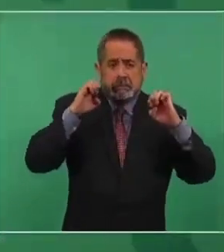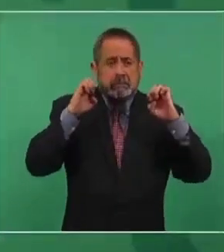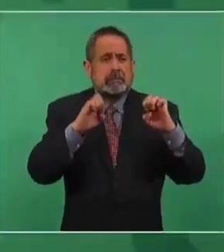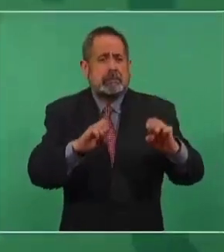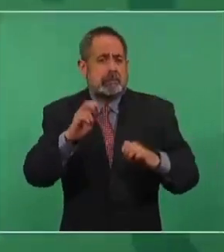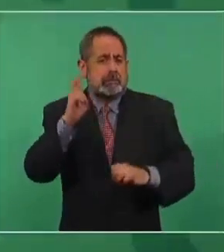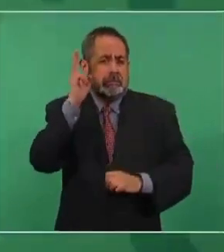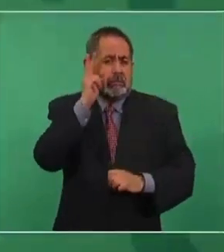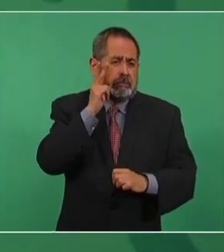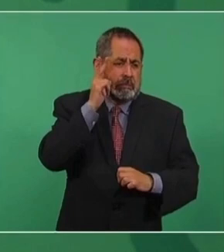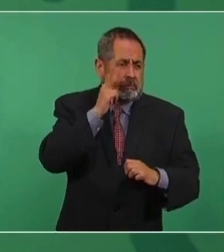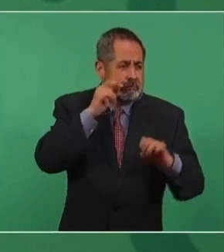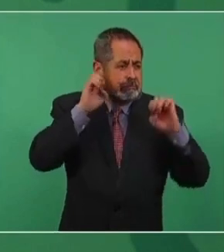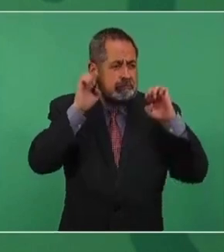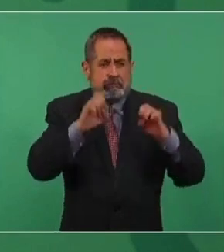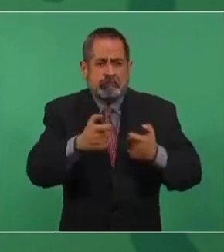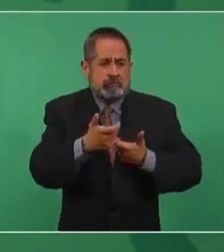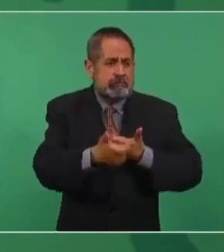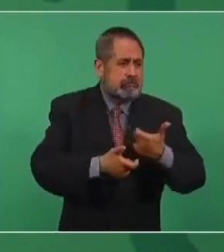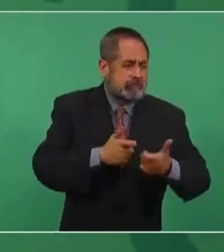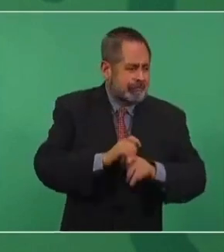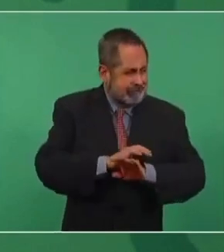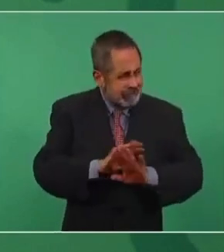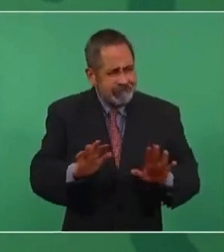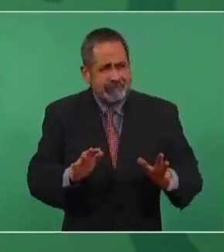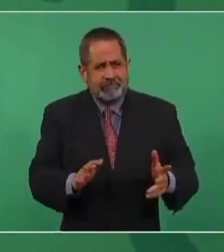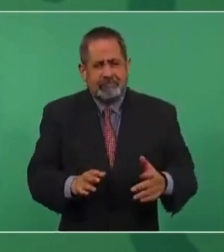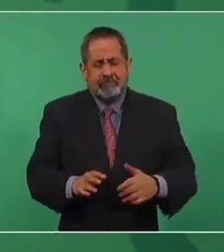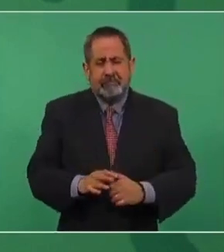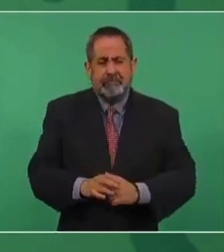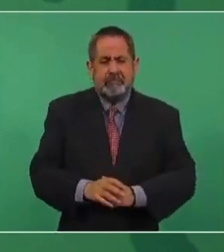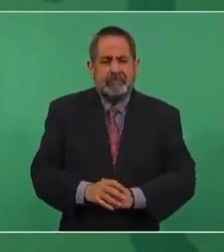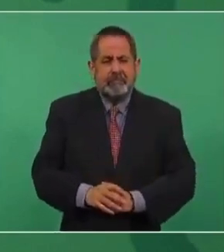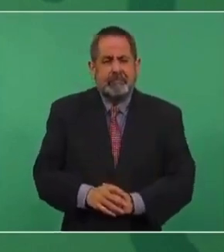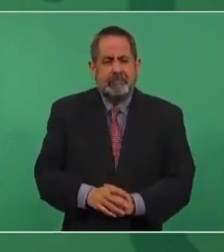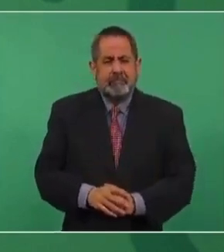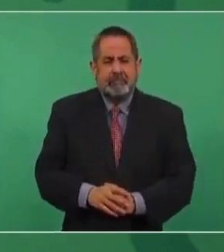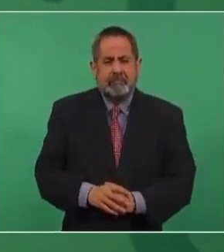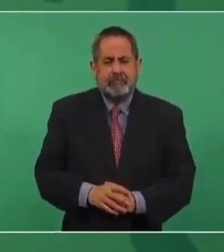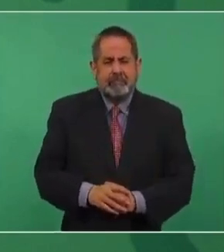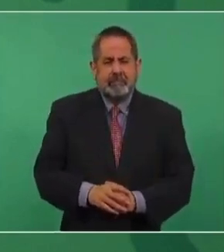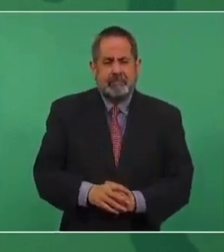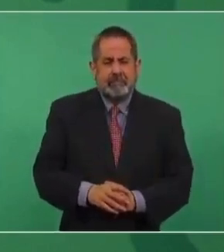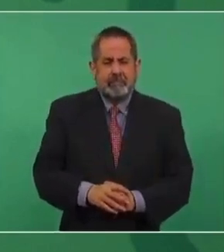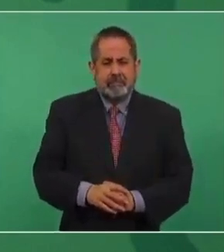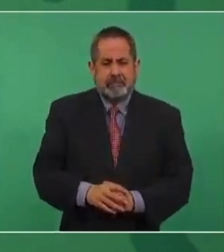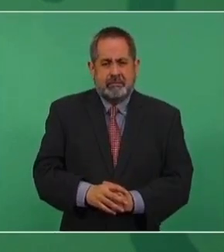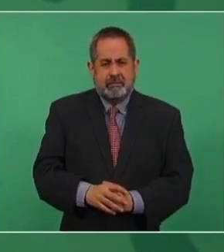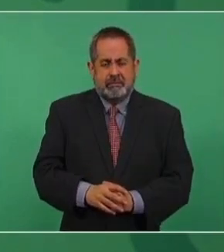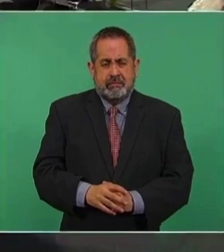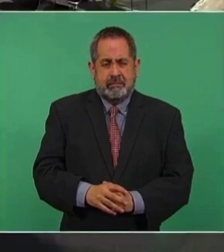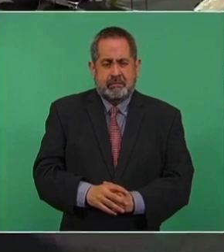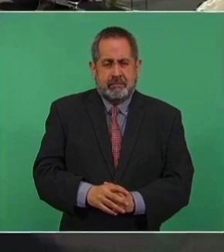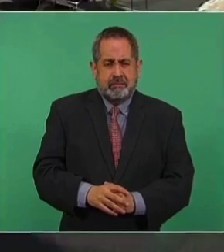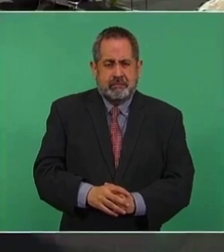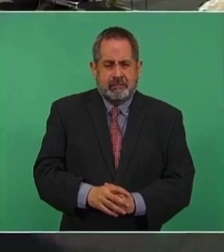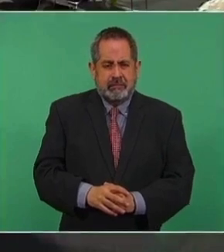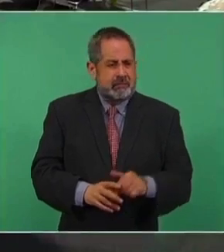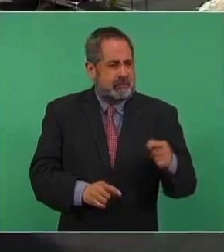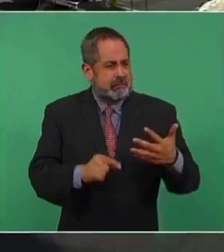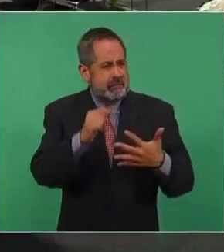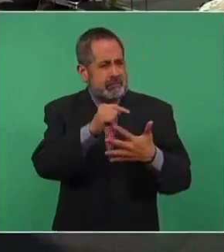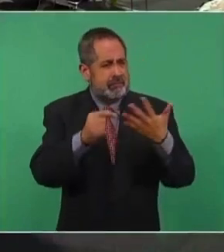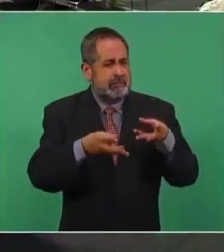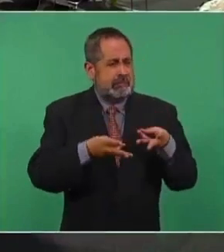y a todos los